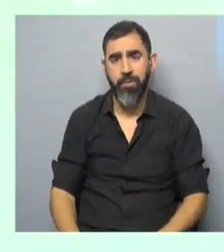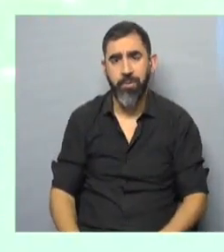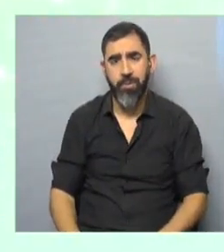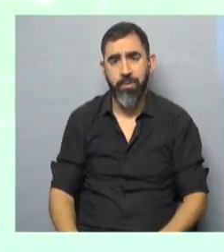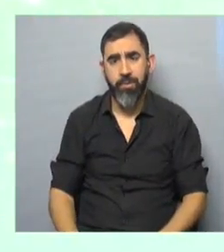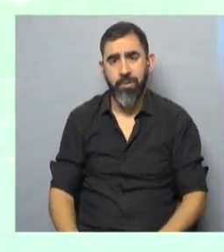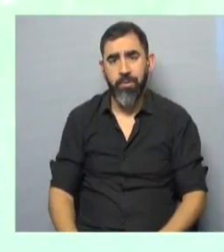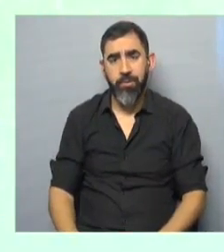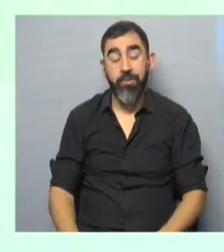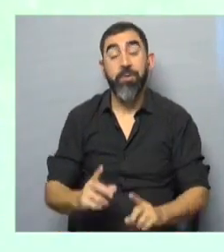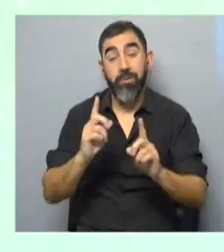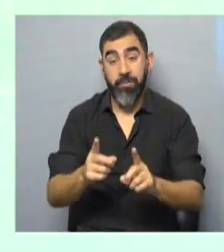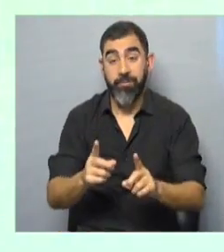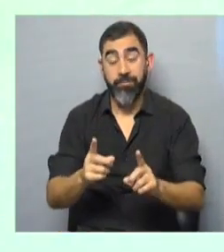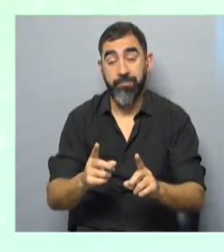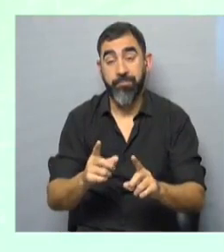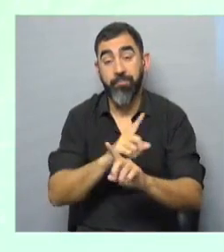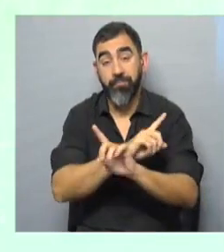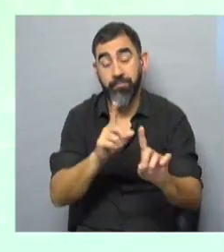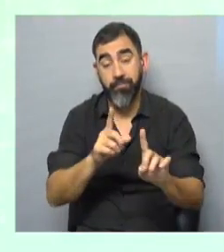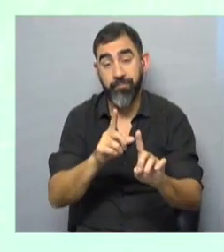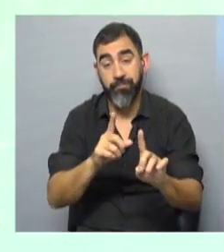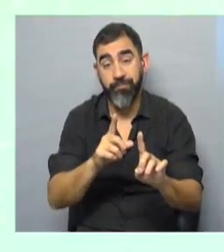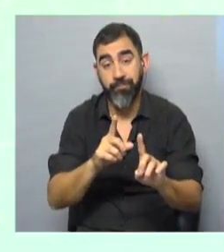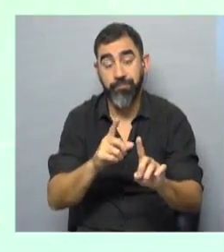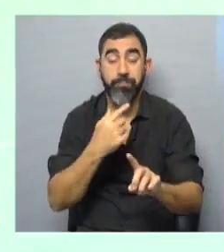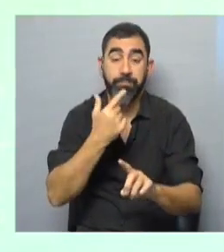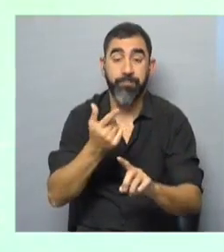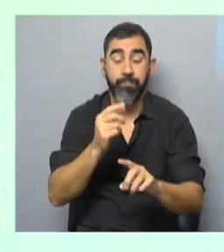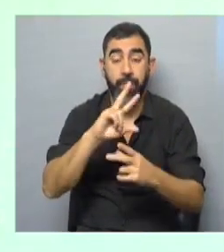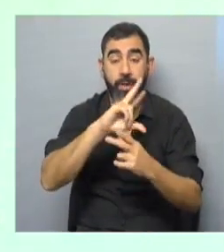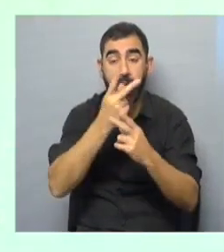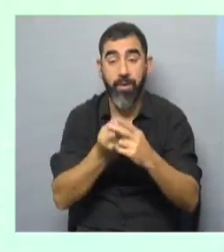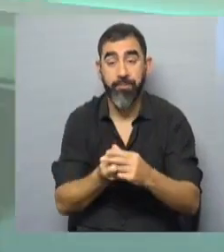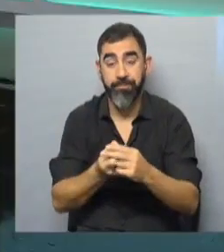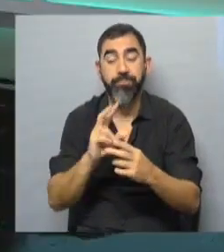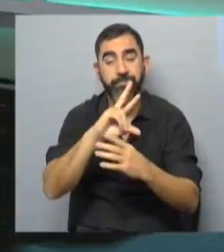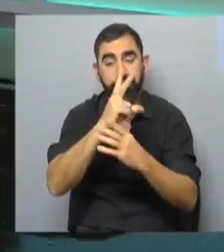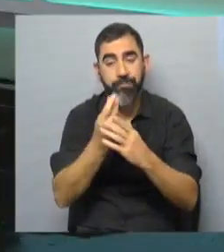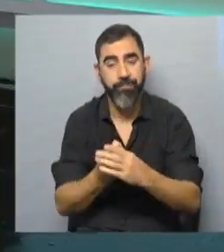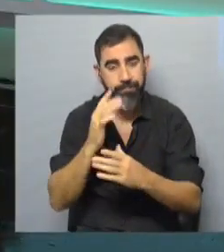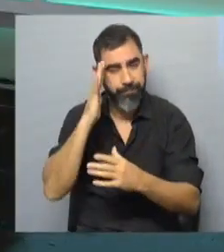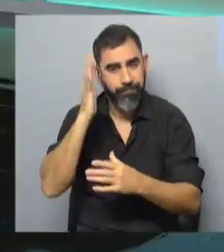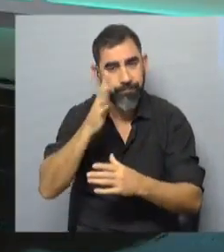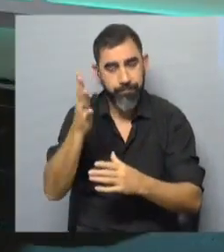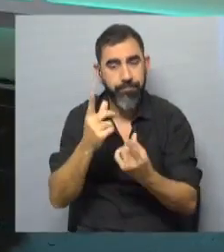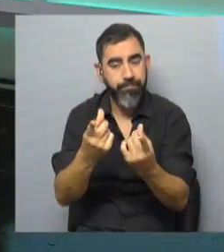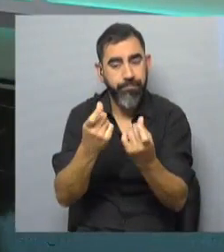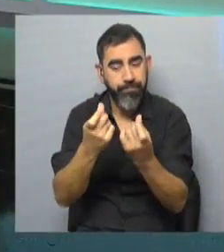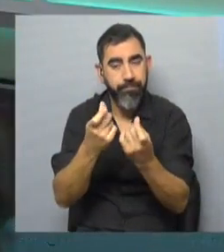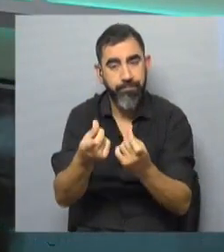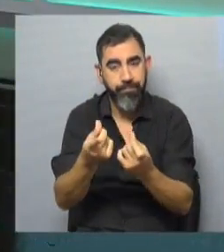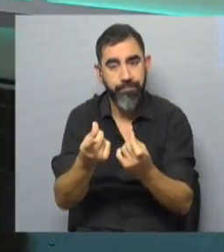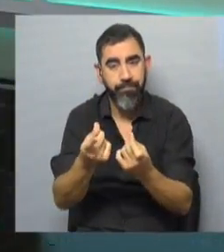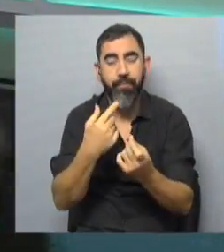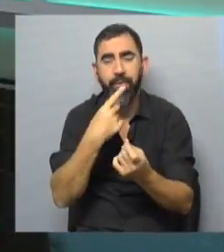además de no ser los que en el caso de ANEP, la propia ANEP pensaba que eran necesarios y